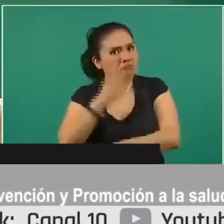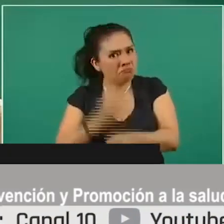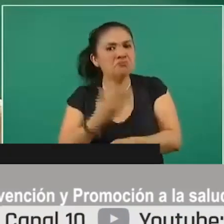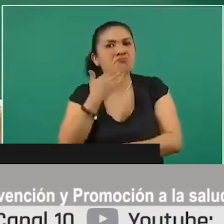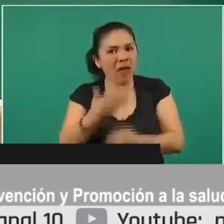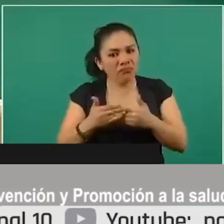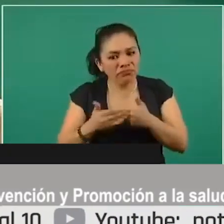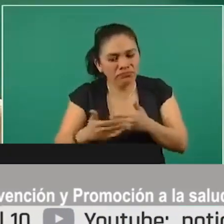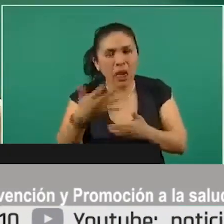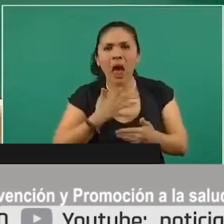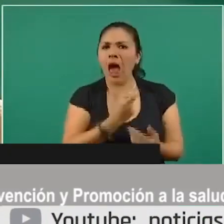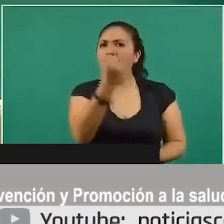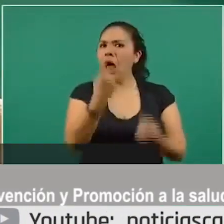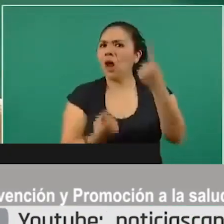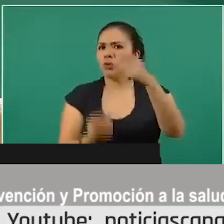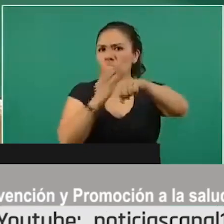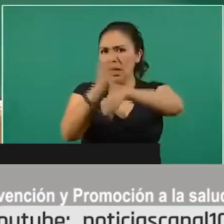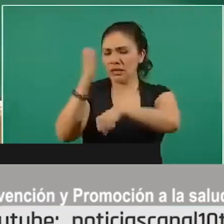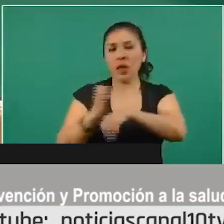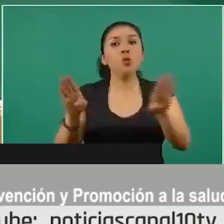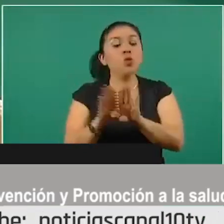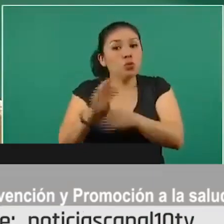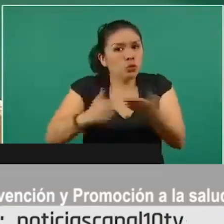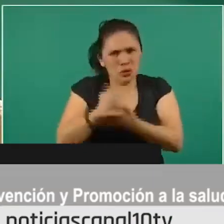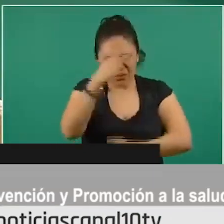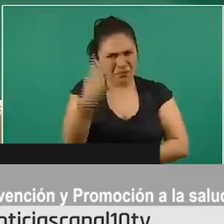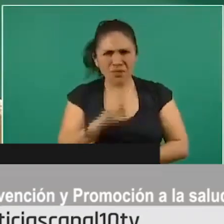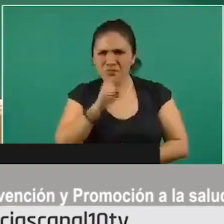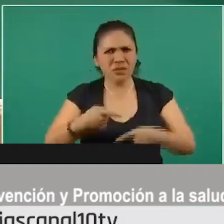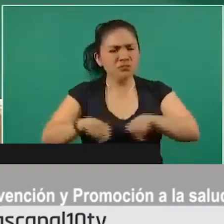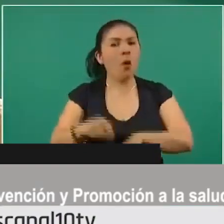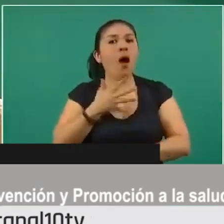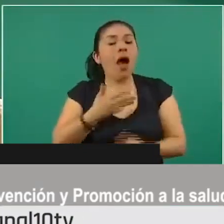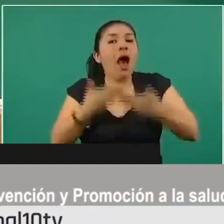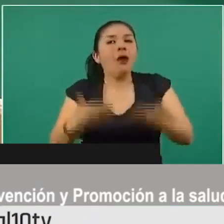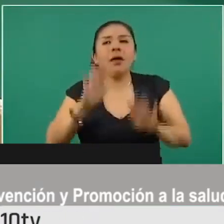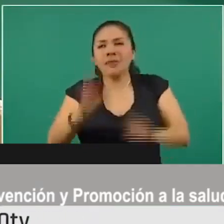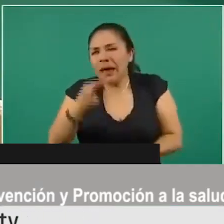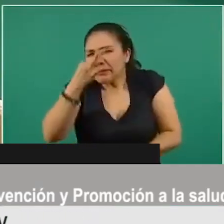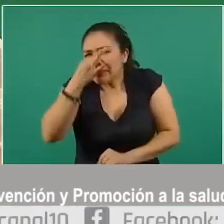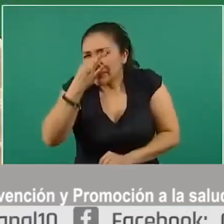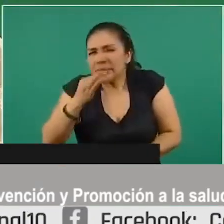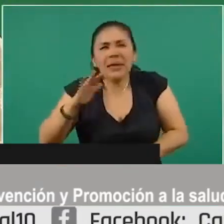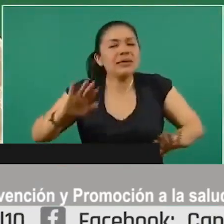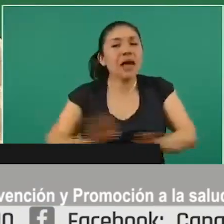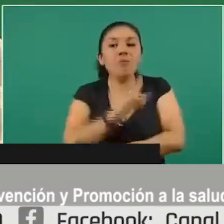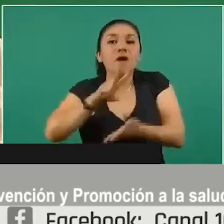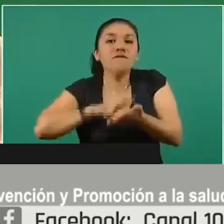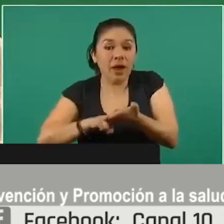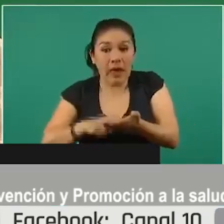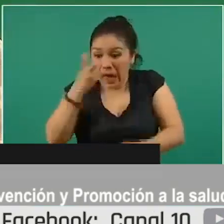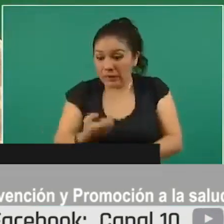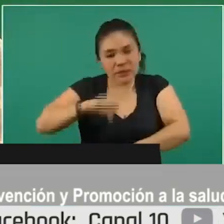y hay entidades federativas como la propia Ciudad de México que están literalmente a punto de entrar en semáforo verde,